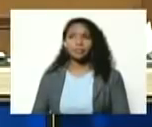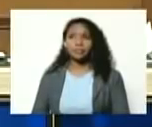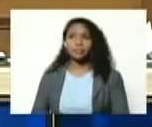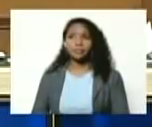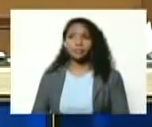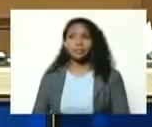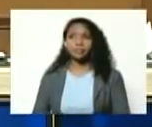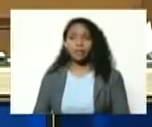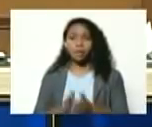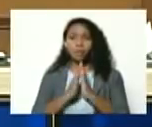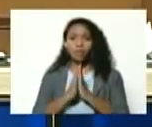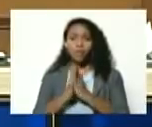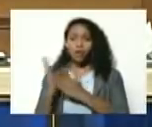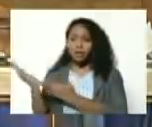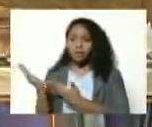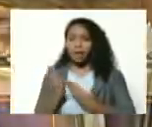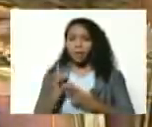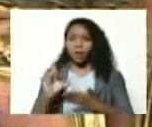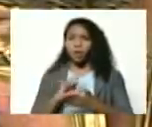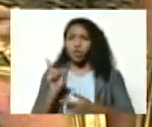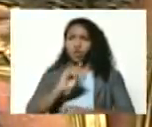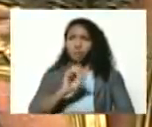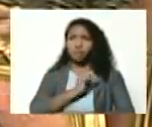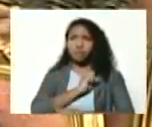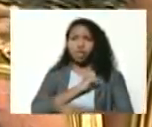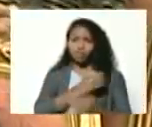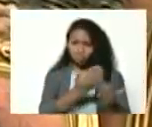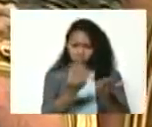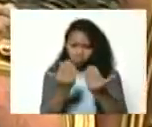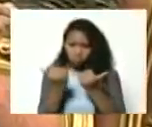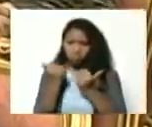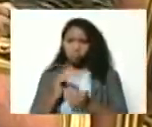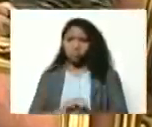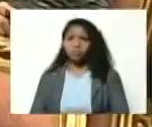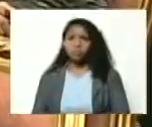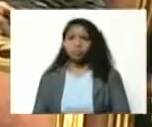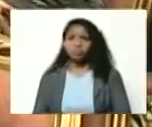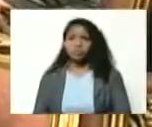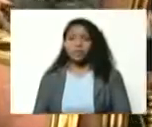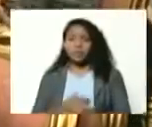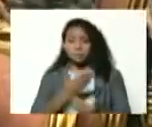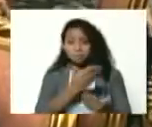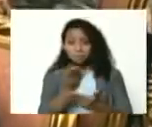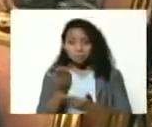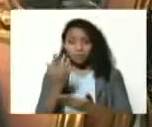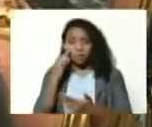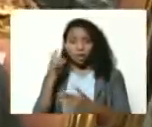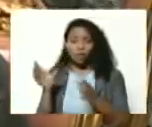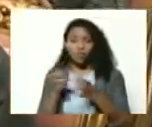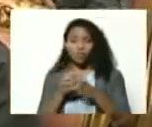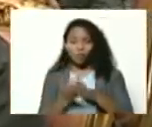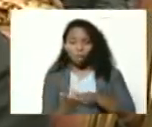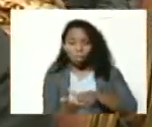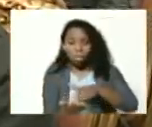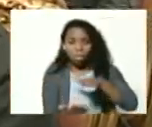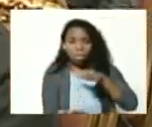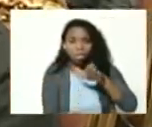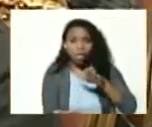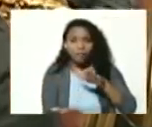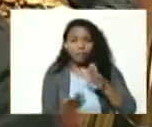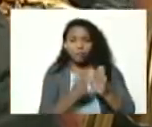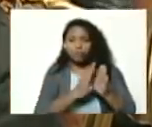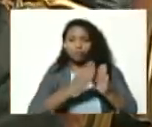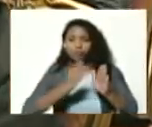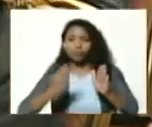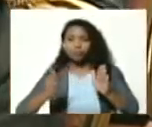por favor aquí al frente no tengas miedo miren ustedes aquí está una colección la colección